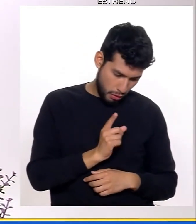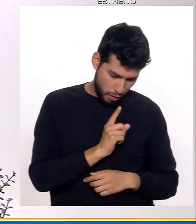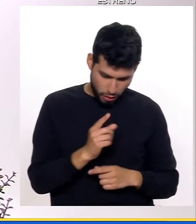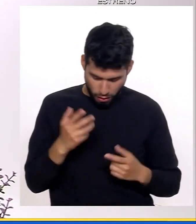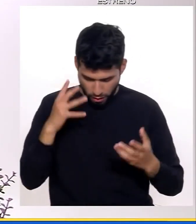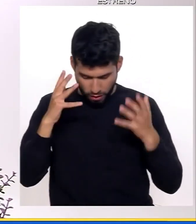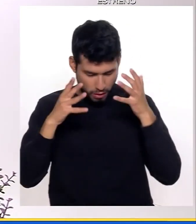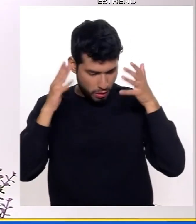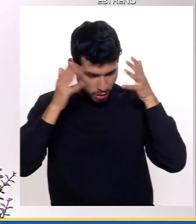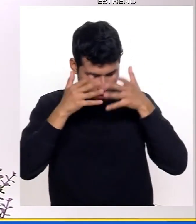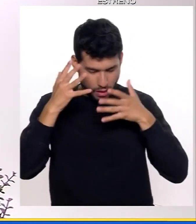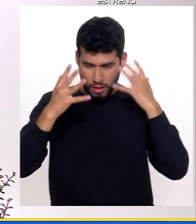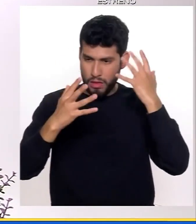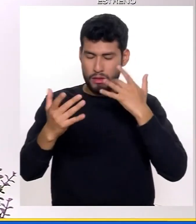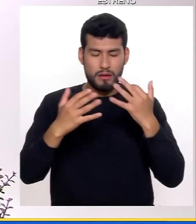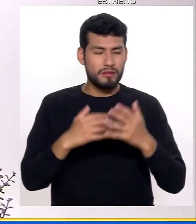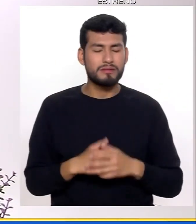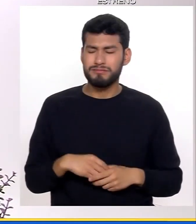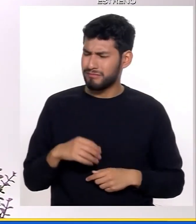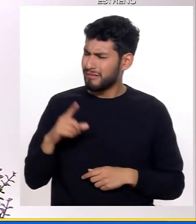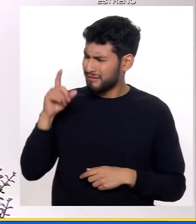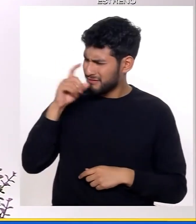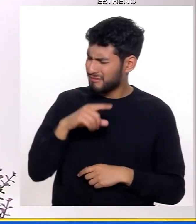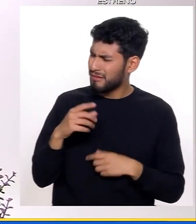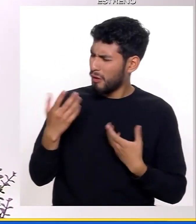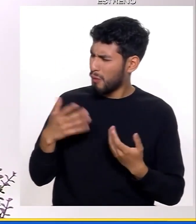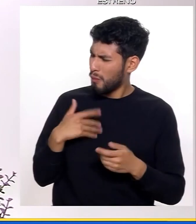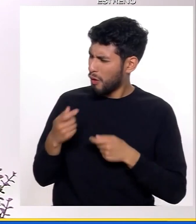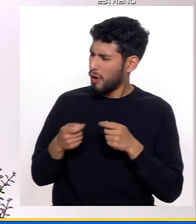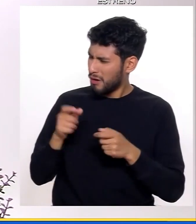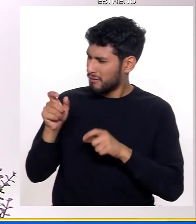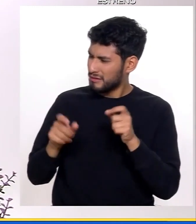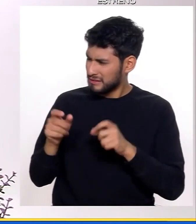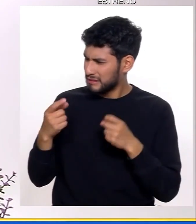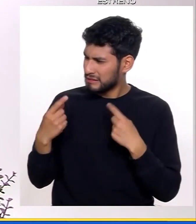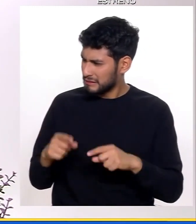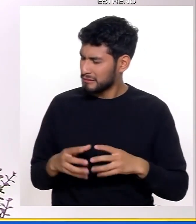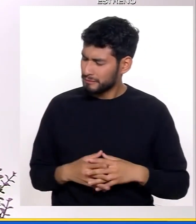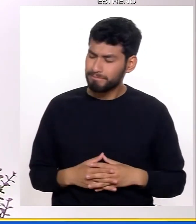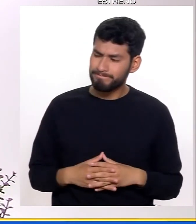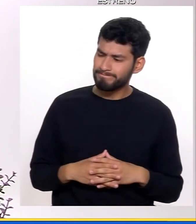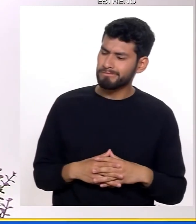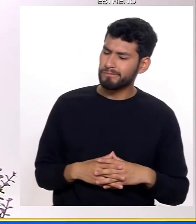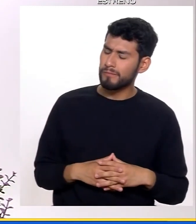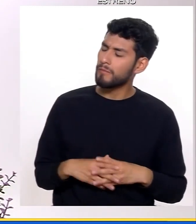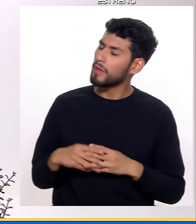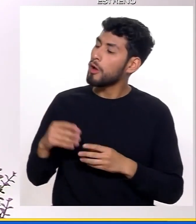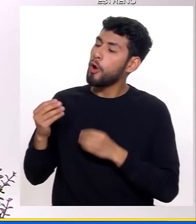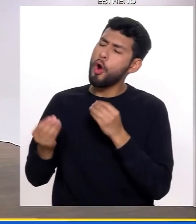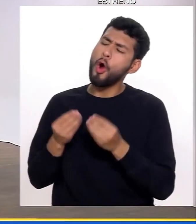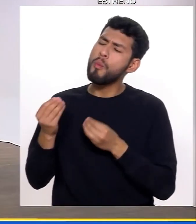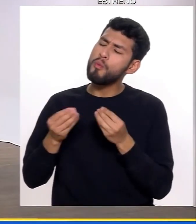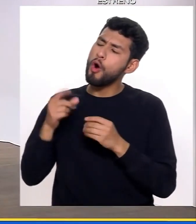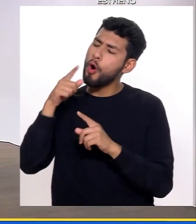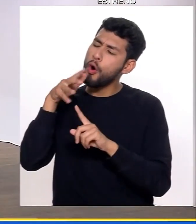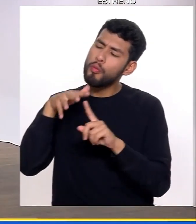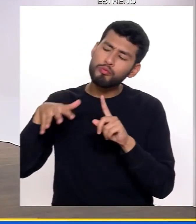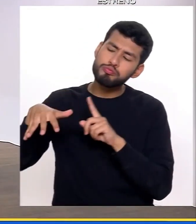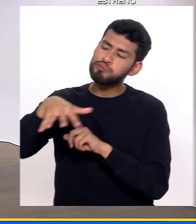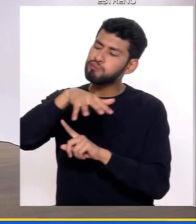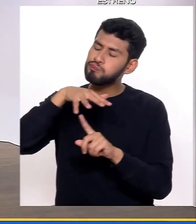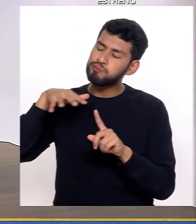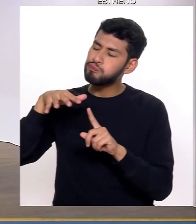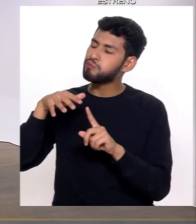poder controlar eso, un familiar o la familia en general. Así es. ¿Y cómo influye el entorno justamente